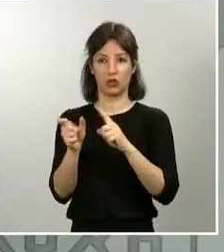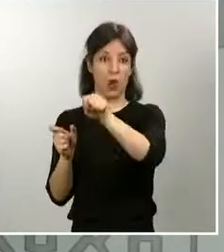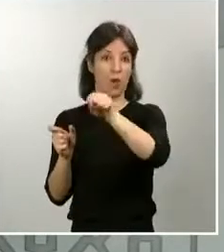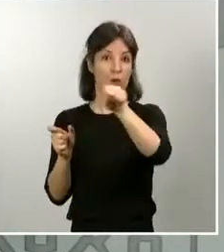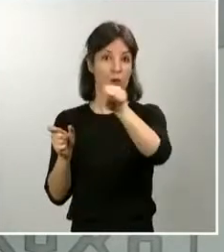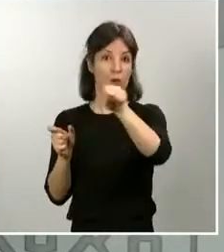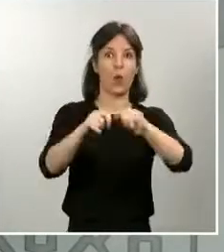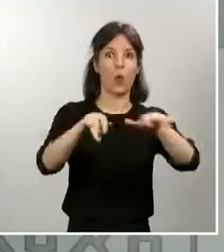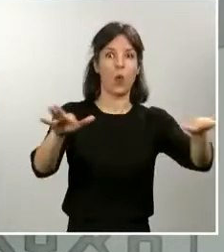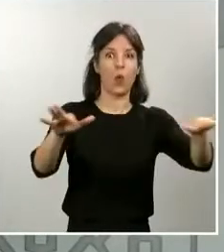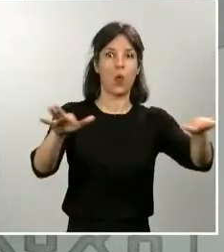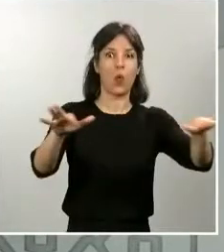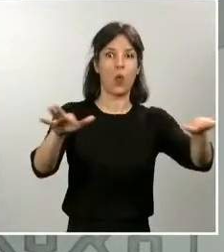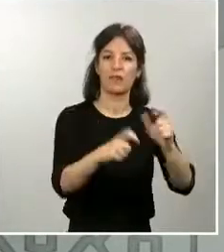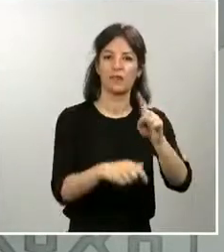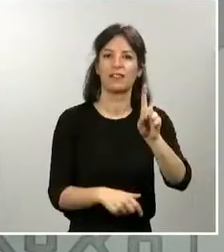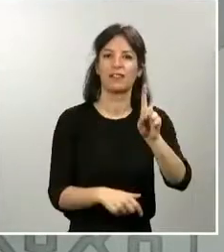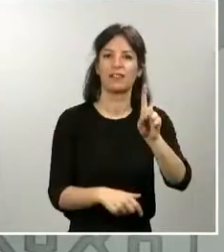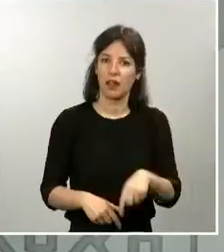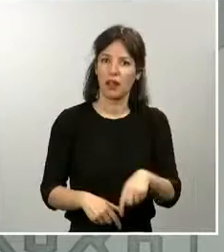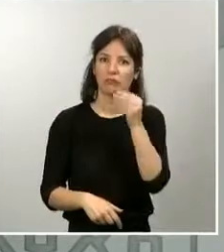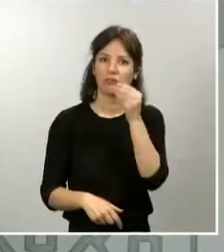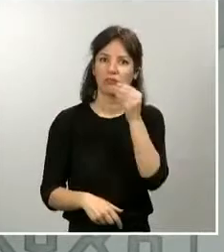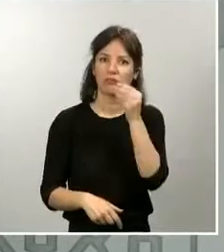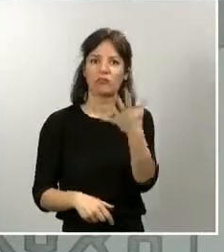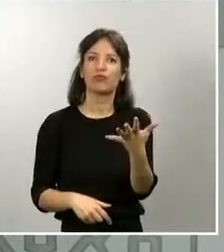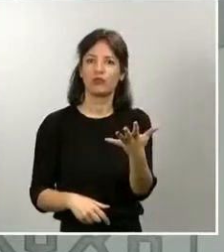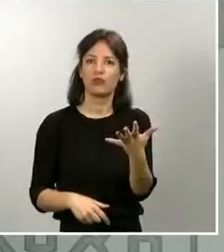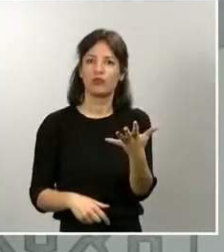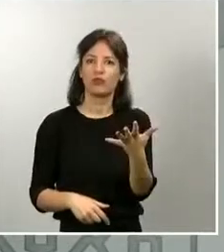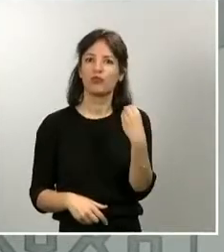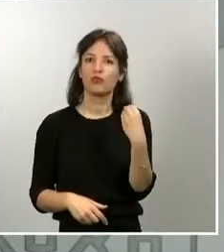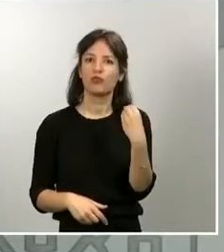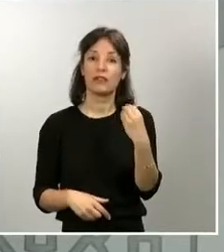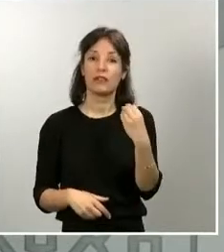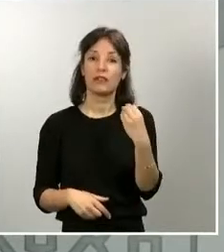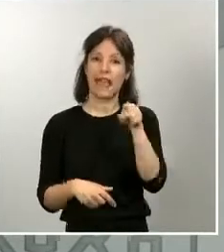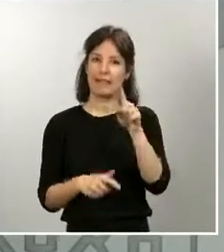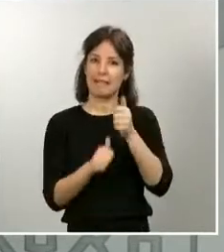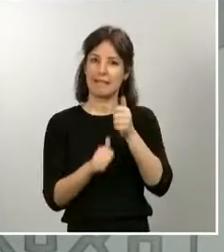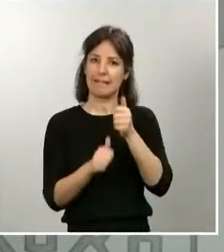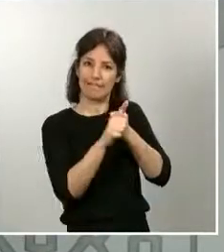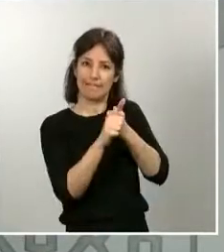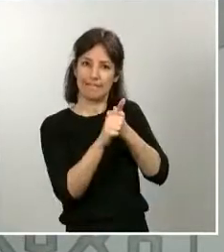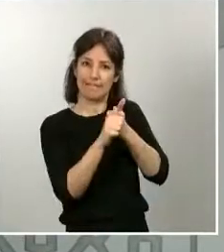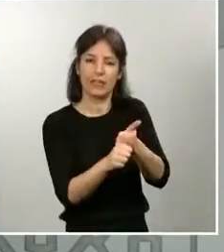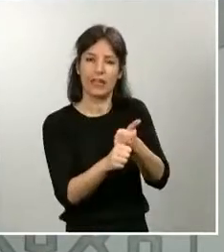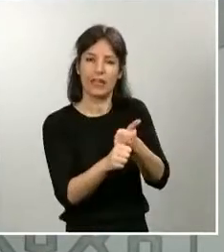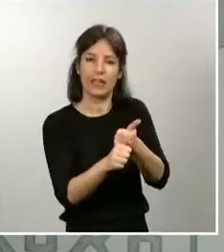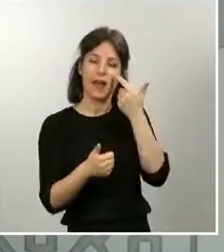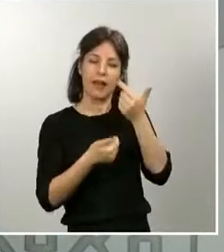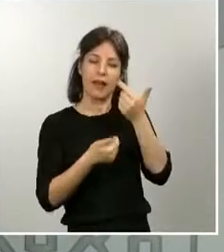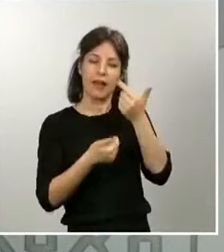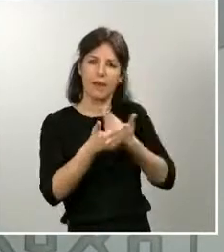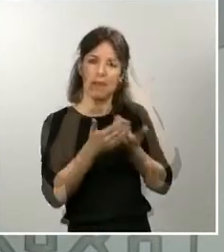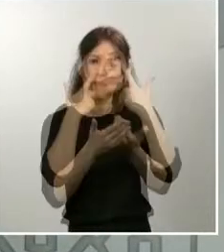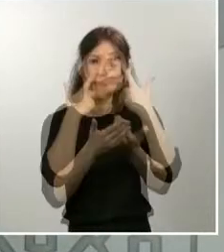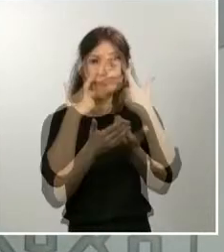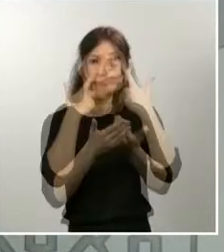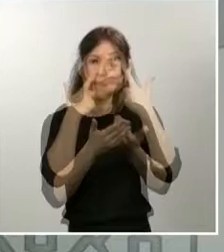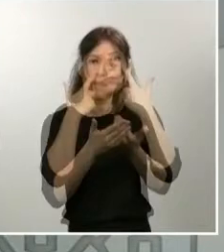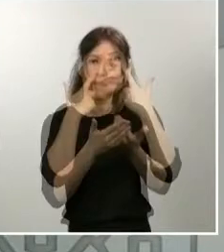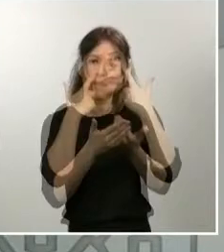Es muy buen indicador epidemiológico para nosotros y es uno de los que estamos siguiendo y estamos viendo que en estos días claramente está